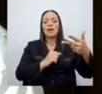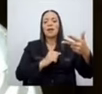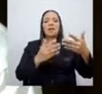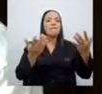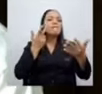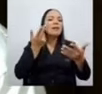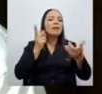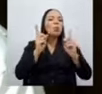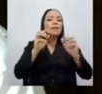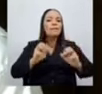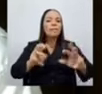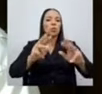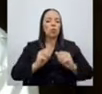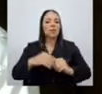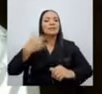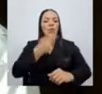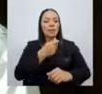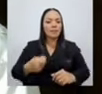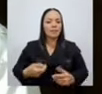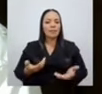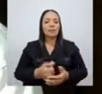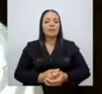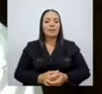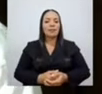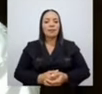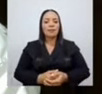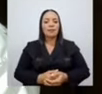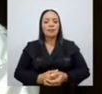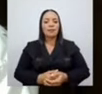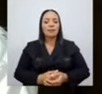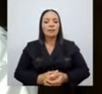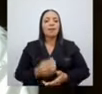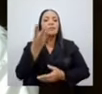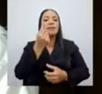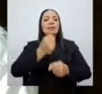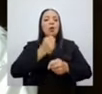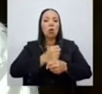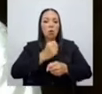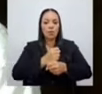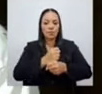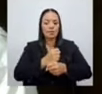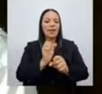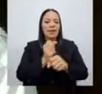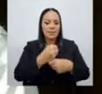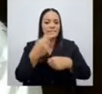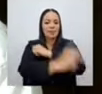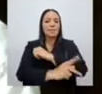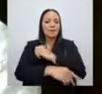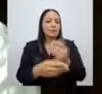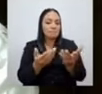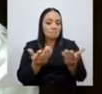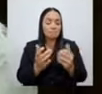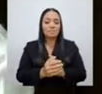es su metodología, señor Presidente, dentro de la cantidad de obras hechas en el país, o sea, es decir,